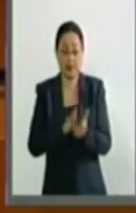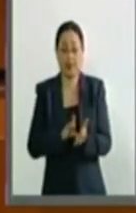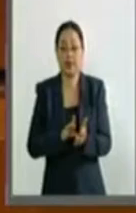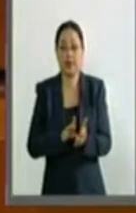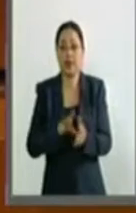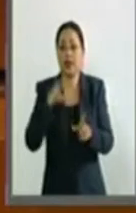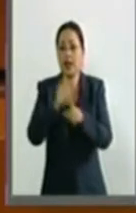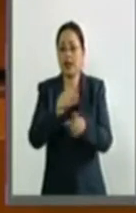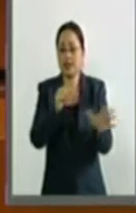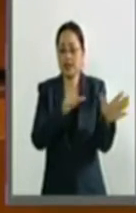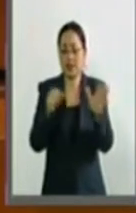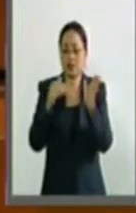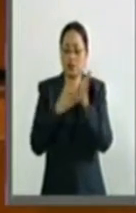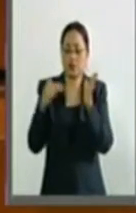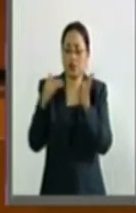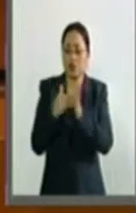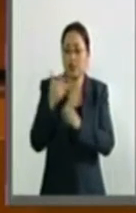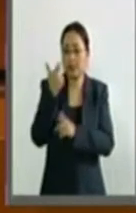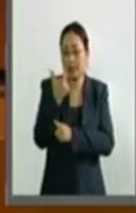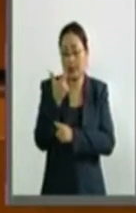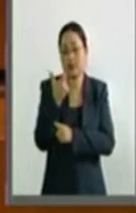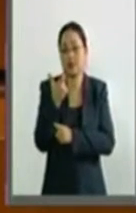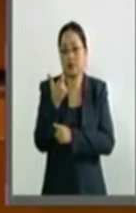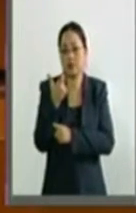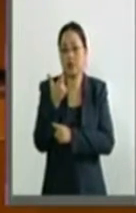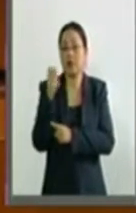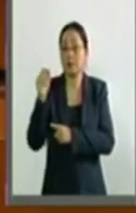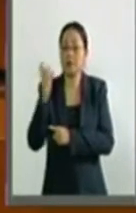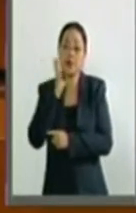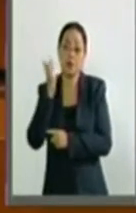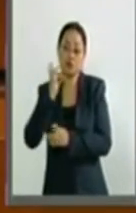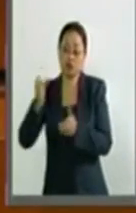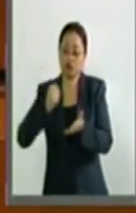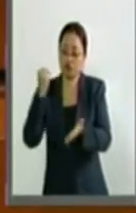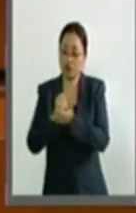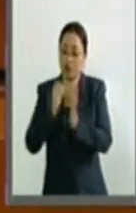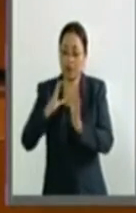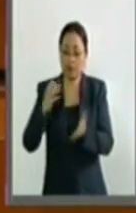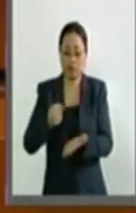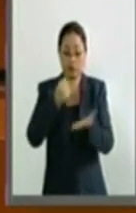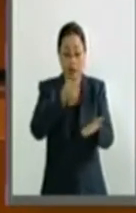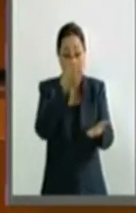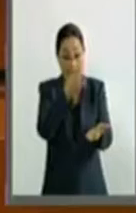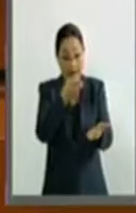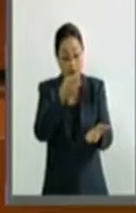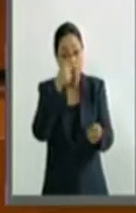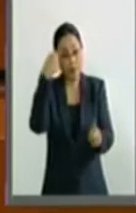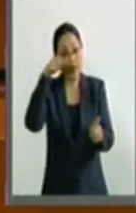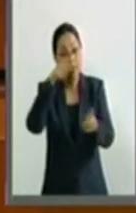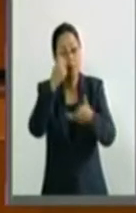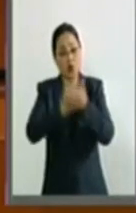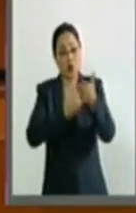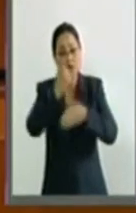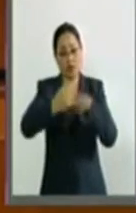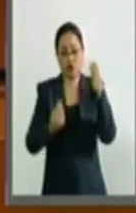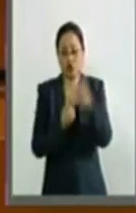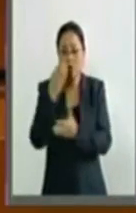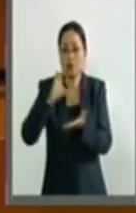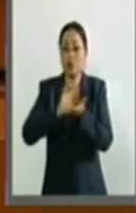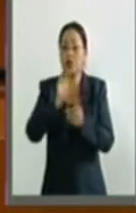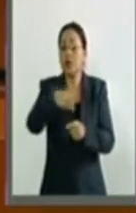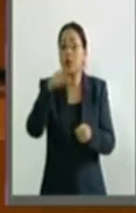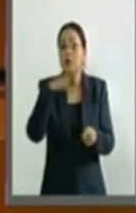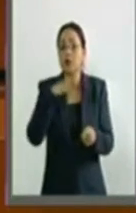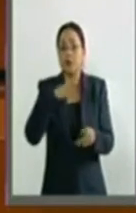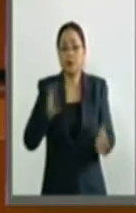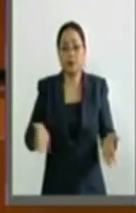asciende a los 600 millones de pesos. Dichos recursos deberán orientarse a proyectos de inversión para promover